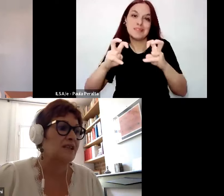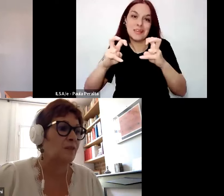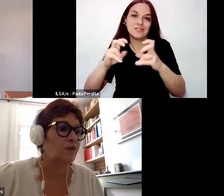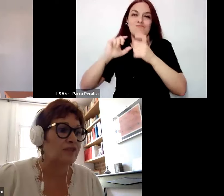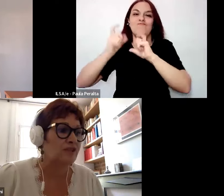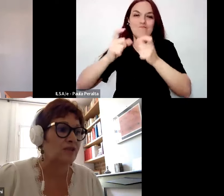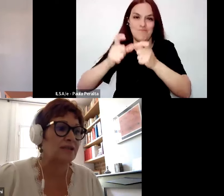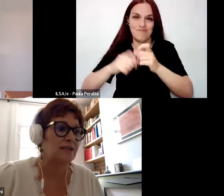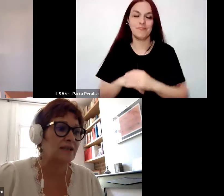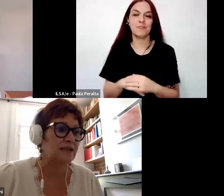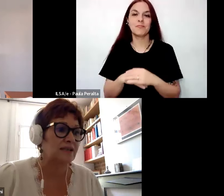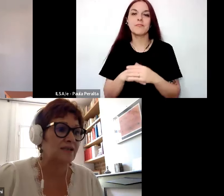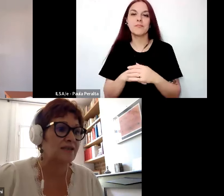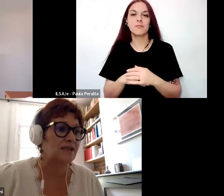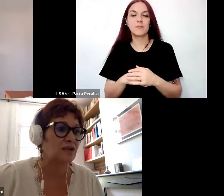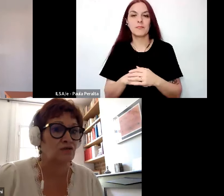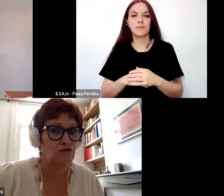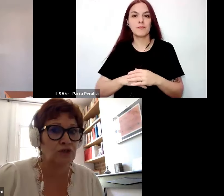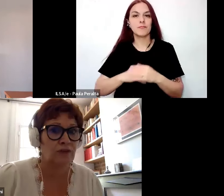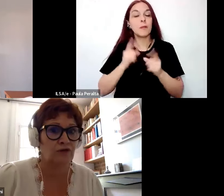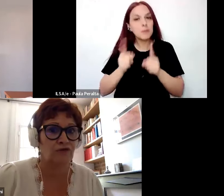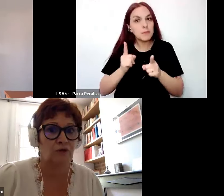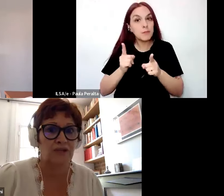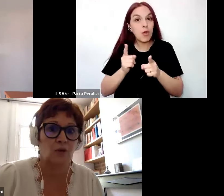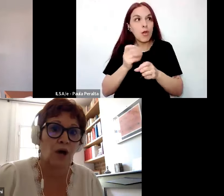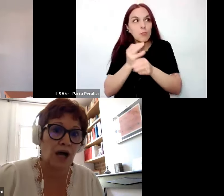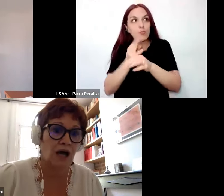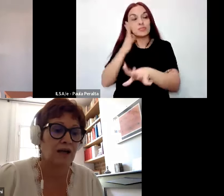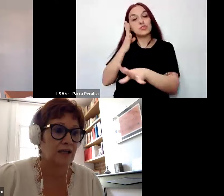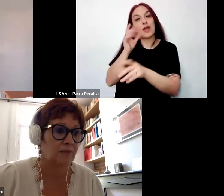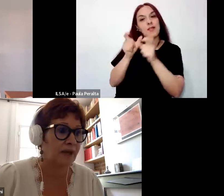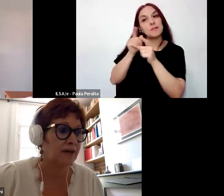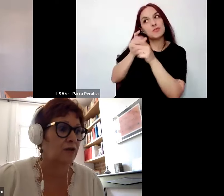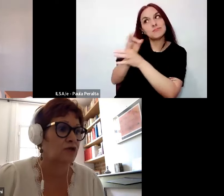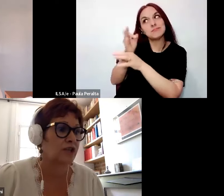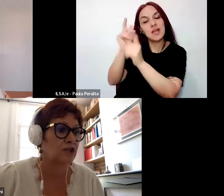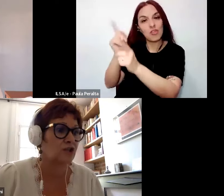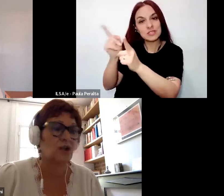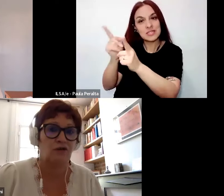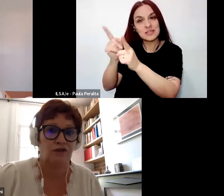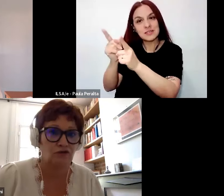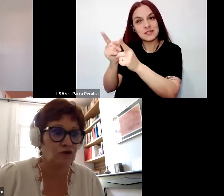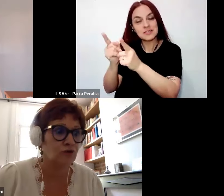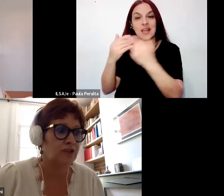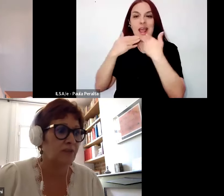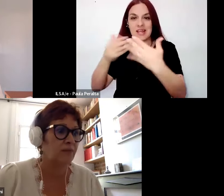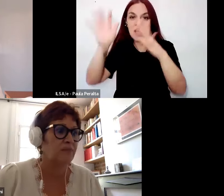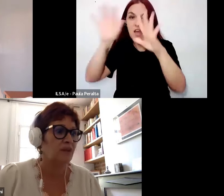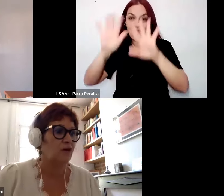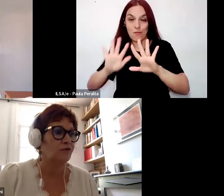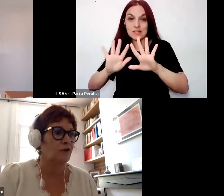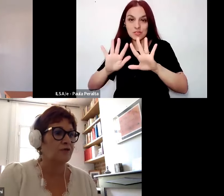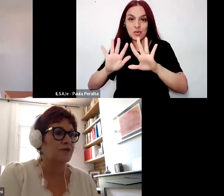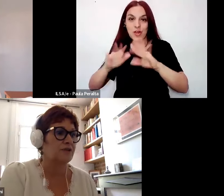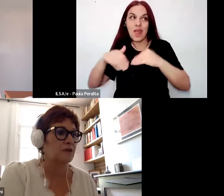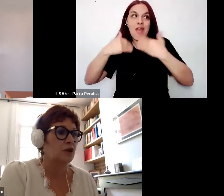Sin embargo, esta profesionalidad de los enseñantes alimentada por una formación A y para